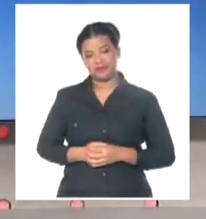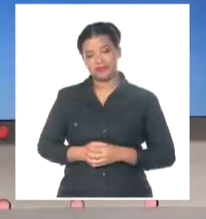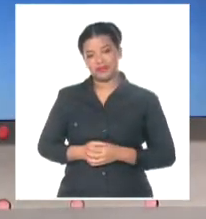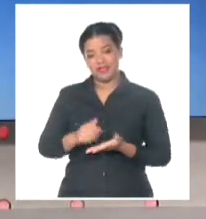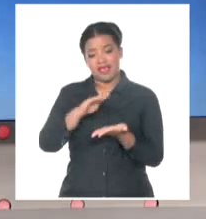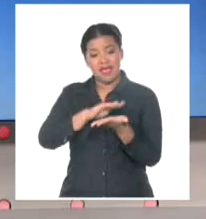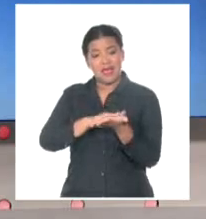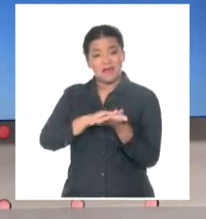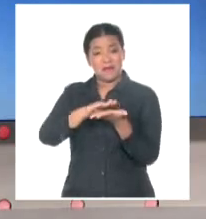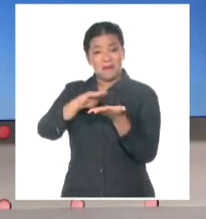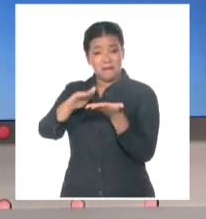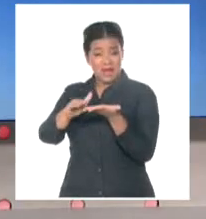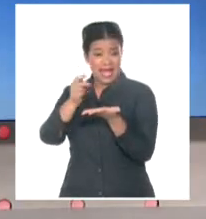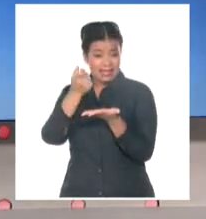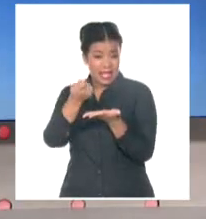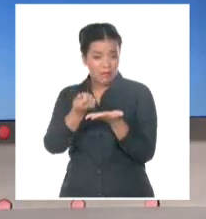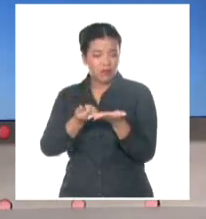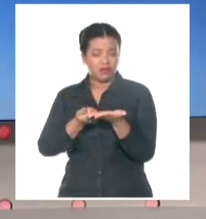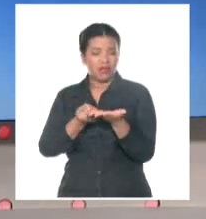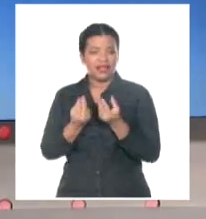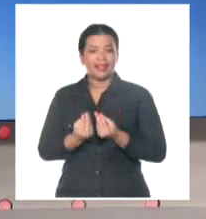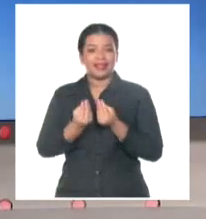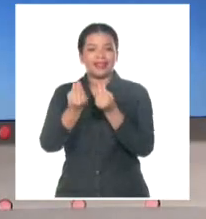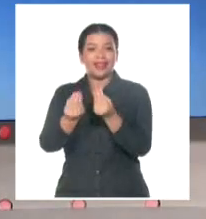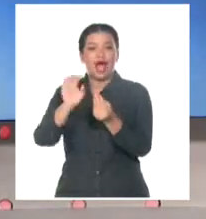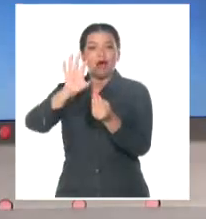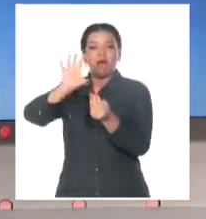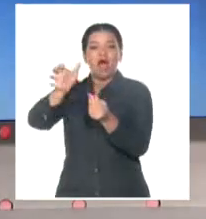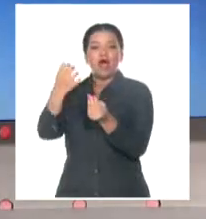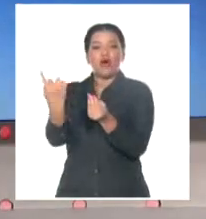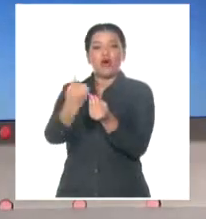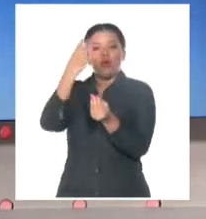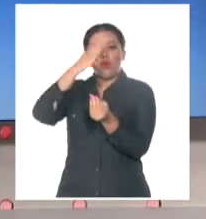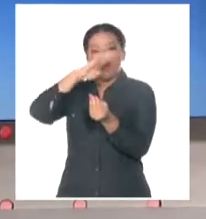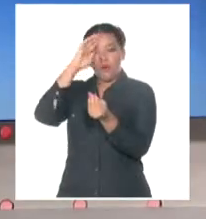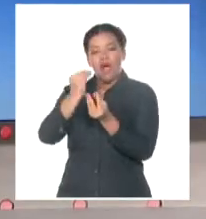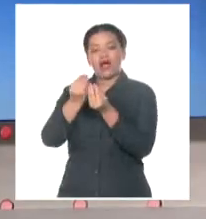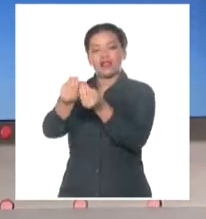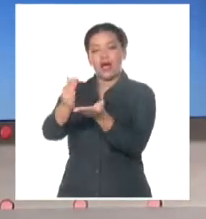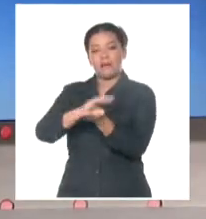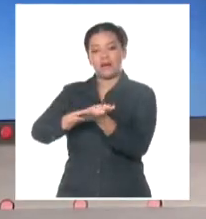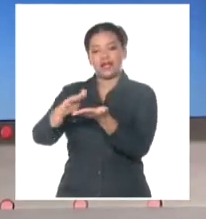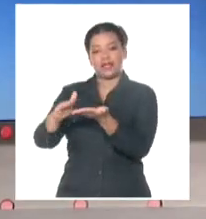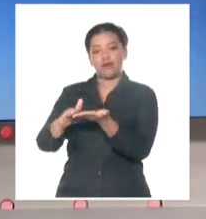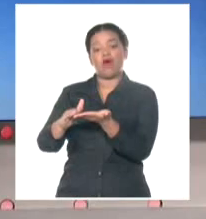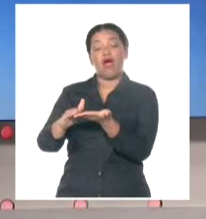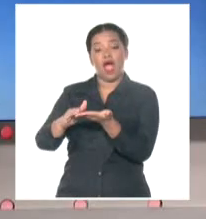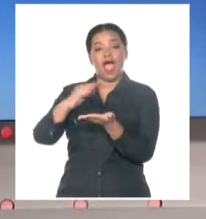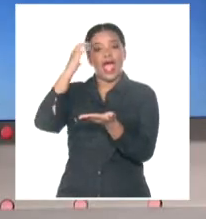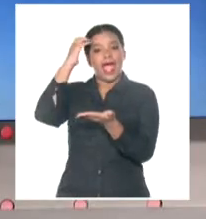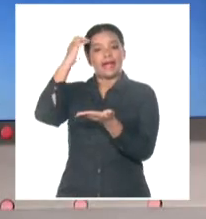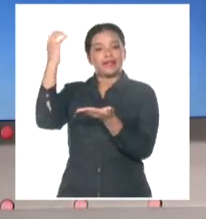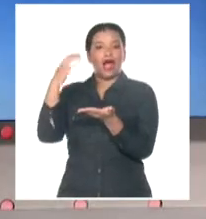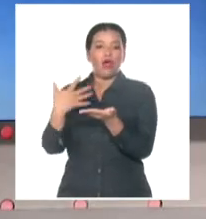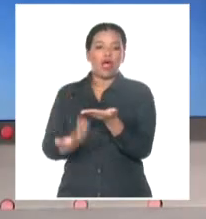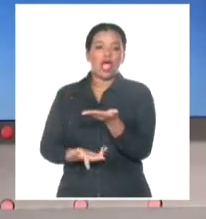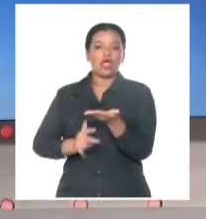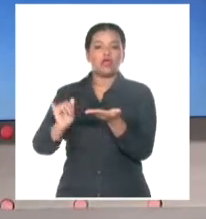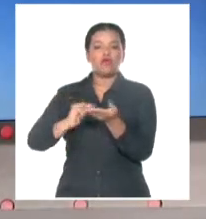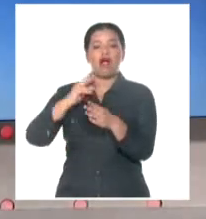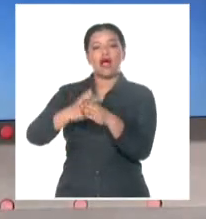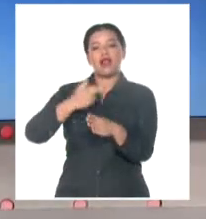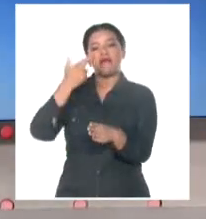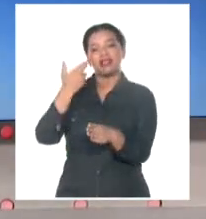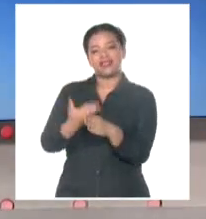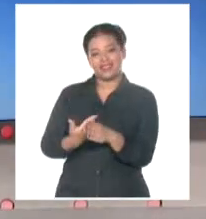préstamo del que se está hablando, se otorgó al Banco Nacional de Cuba y el Estado en ese momento ocupó la posición de garante. Esto